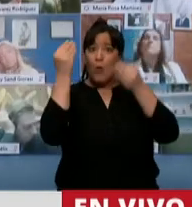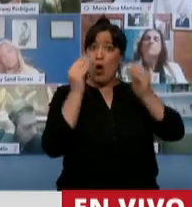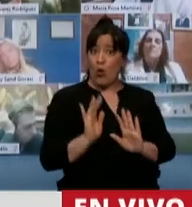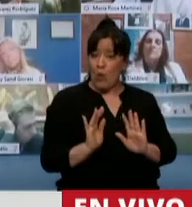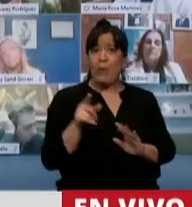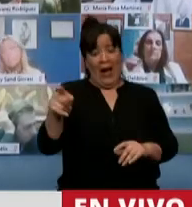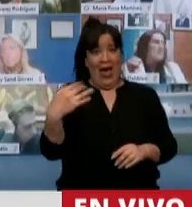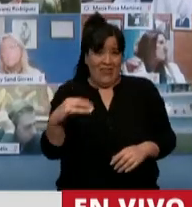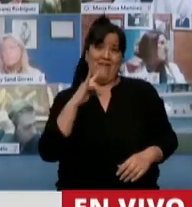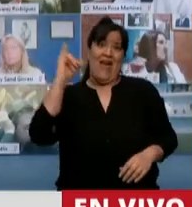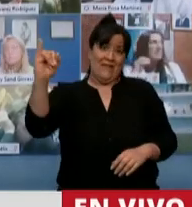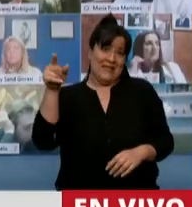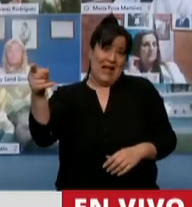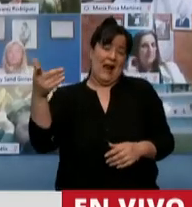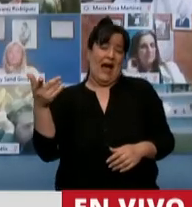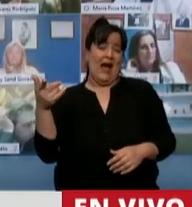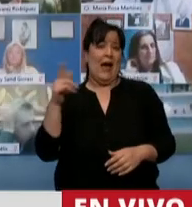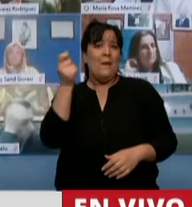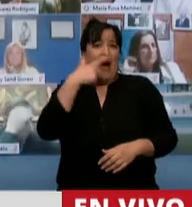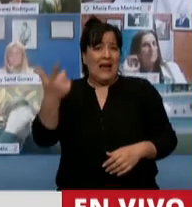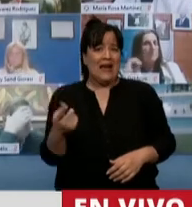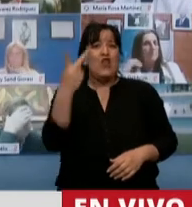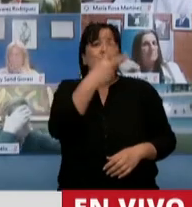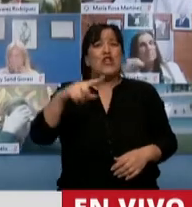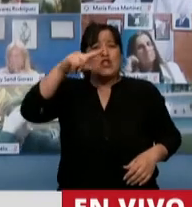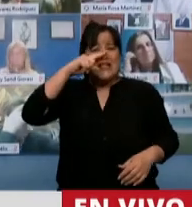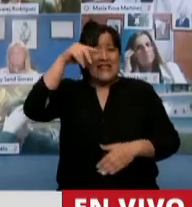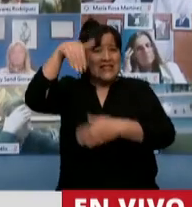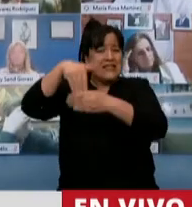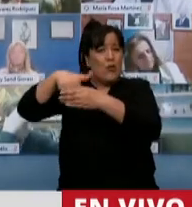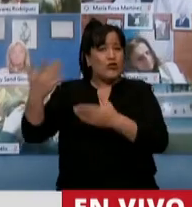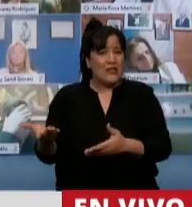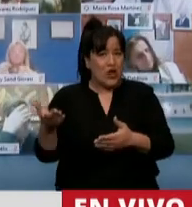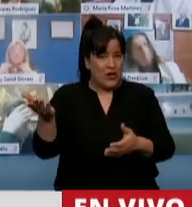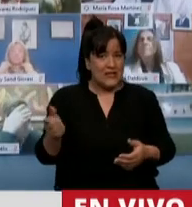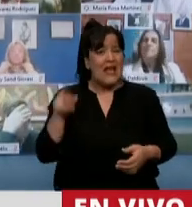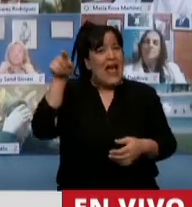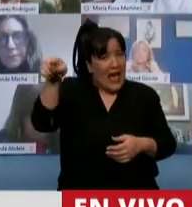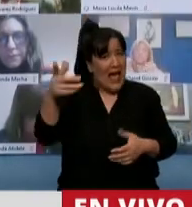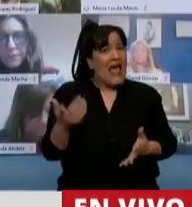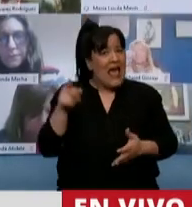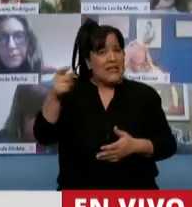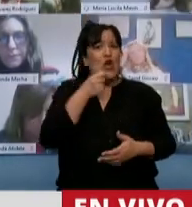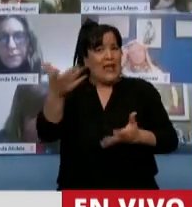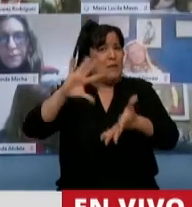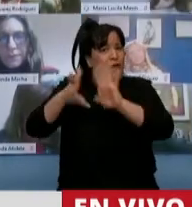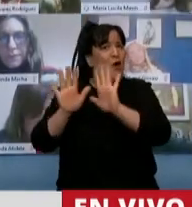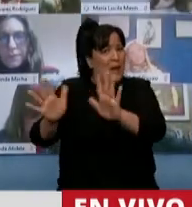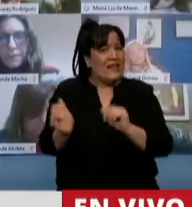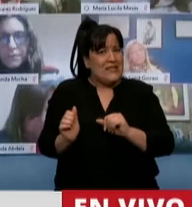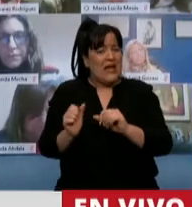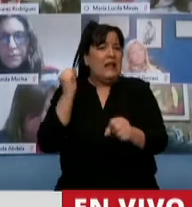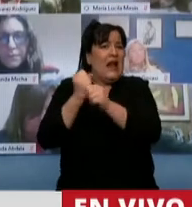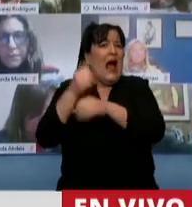conductor político, Mauricio Macri, que faltó 277 votaciones al Congreso. Ese es el ejemplo que tienen ellos de cómo